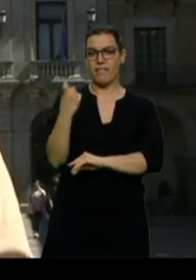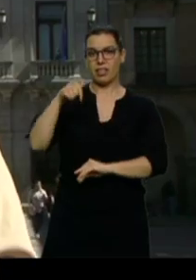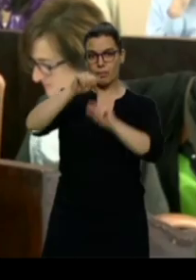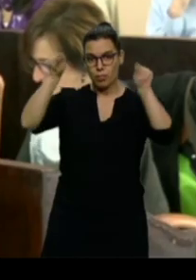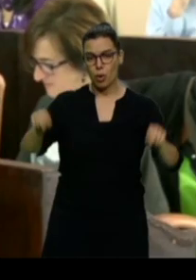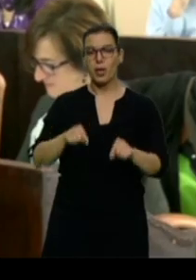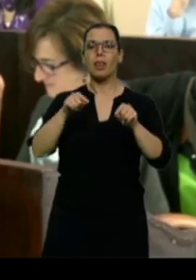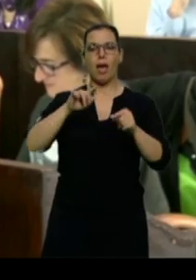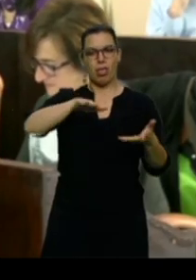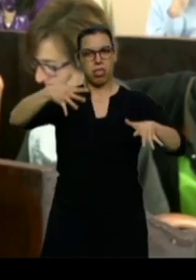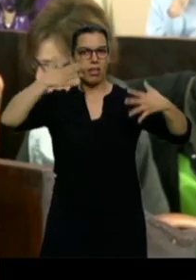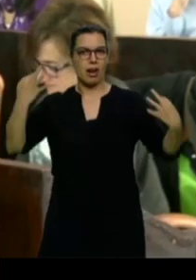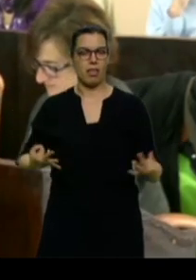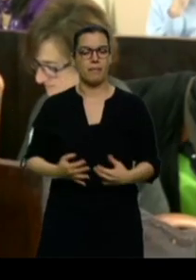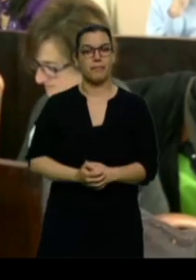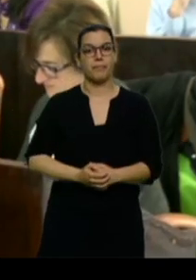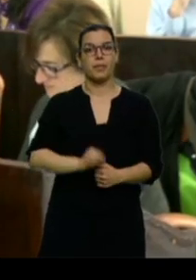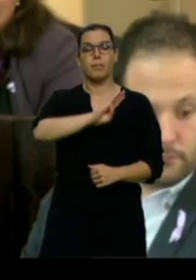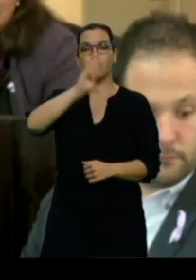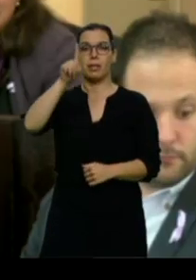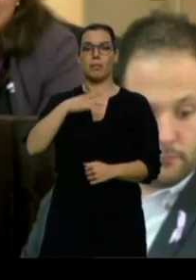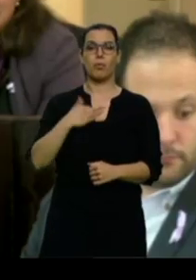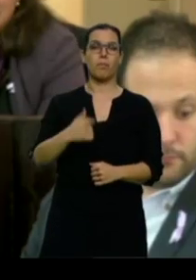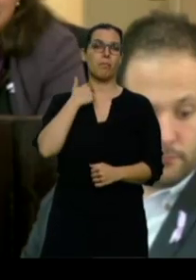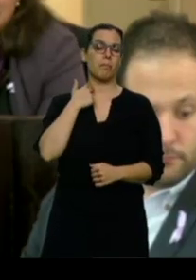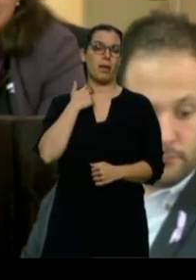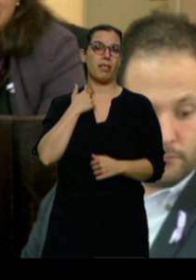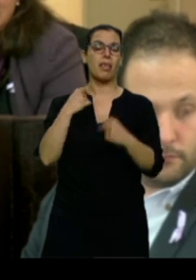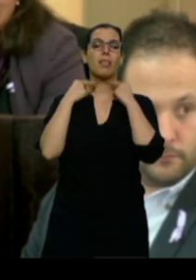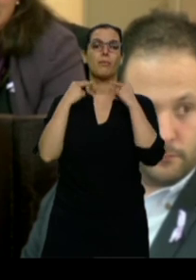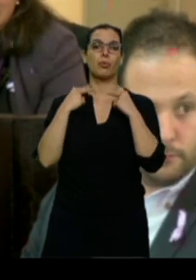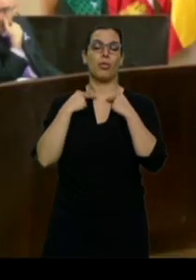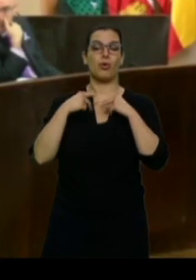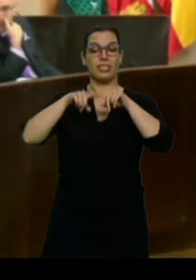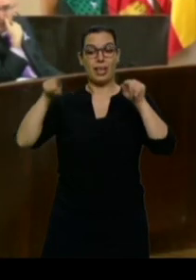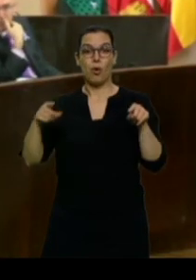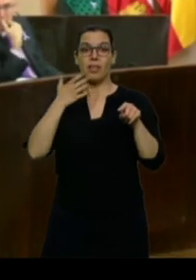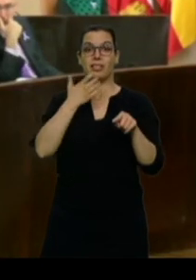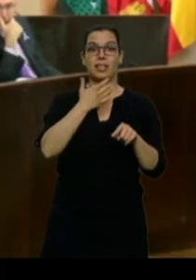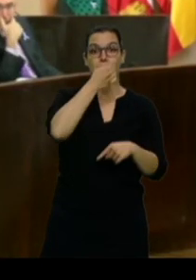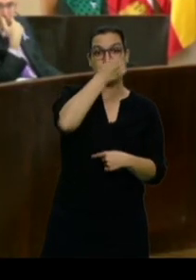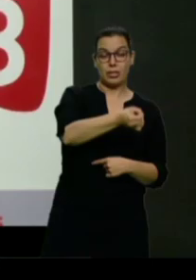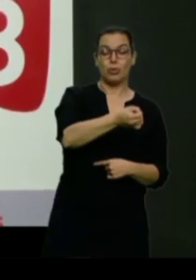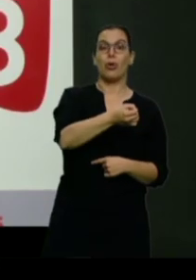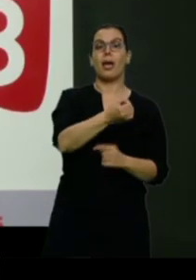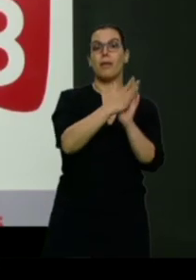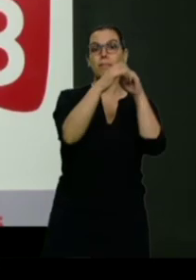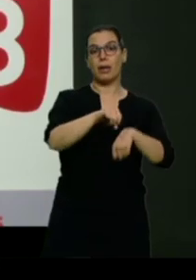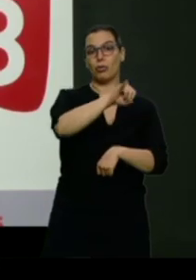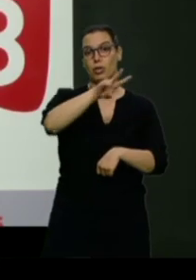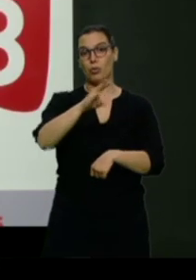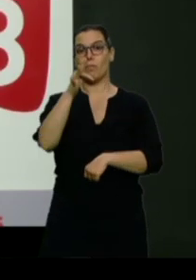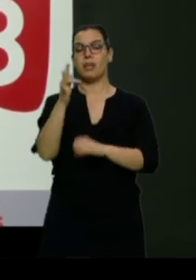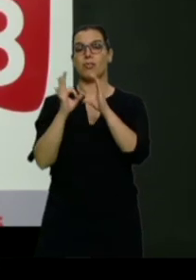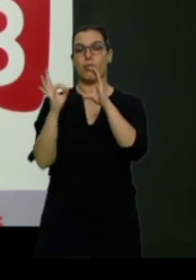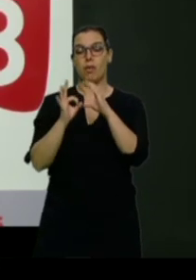materializar. Los populares también podrían perder la Diputación de Segovia si los socialistas pactan con Izquierda Unida y Ciudadanos. Un gobierno en el